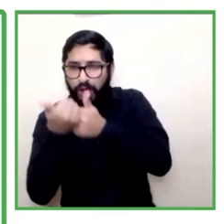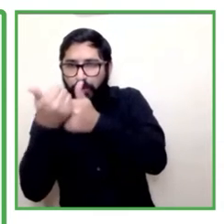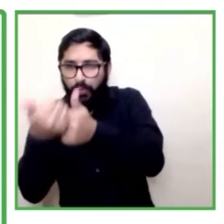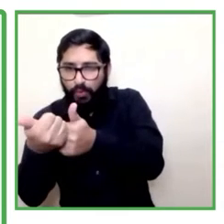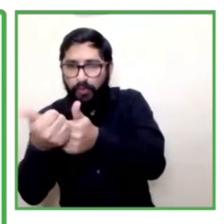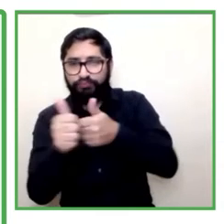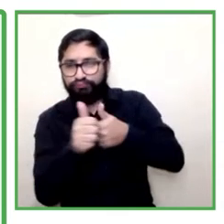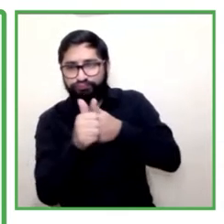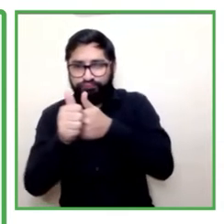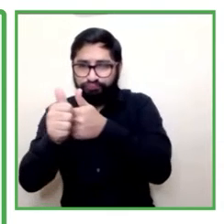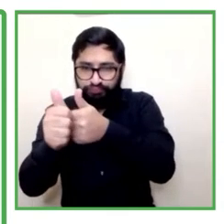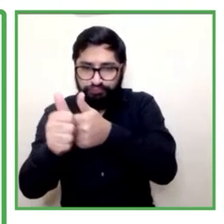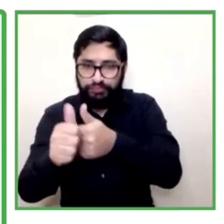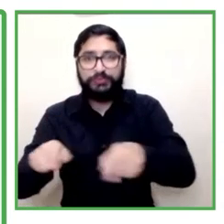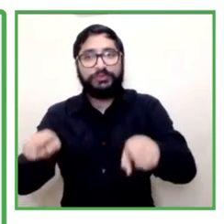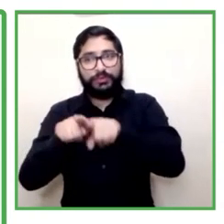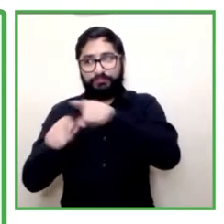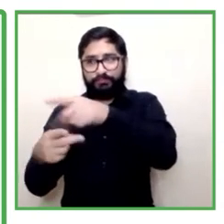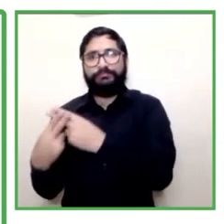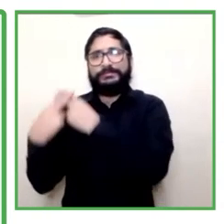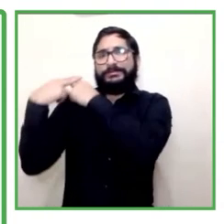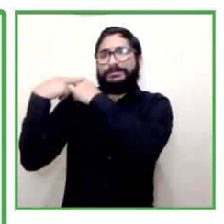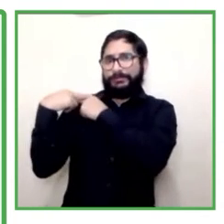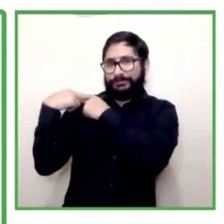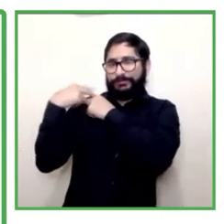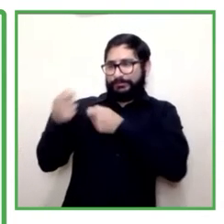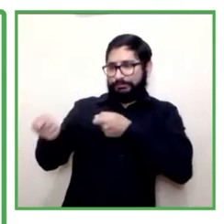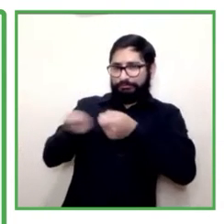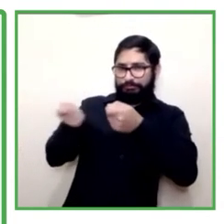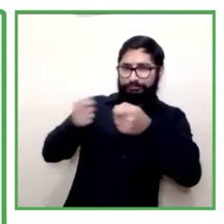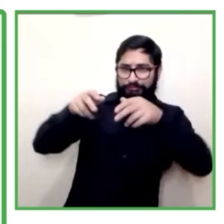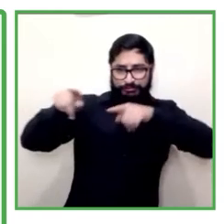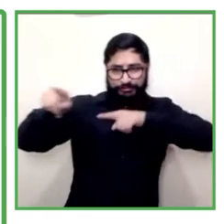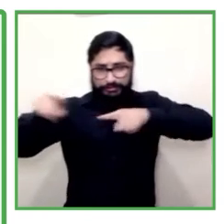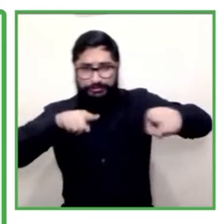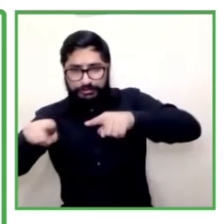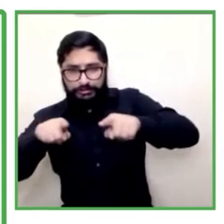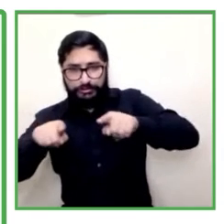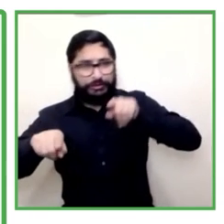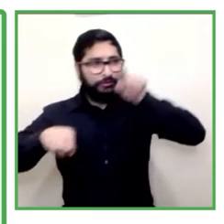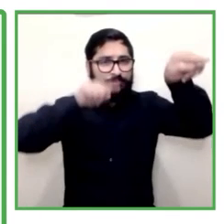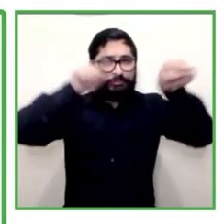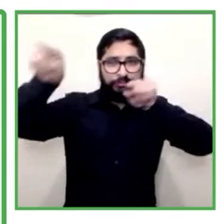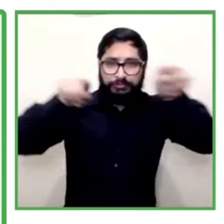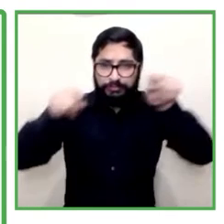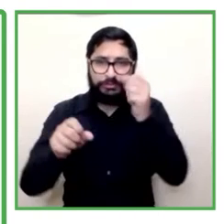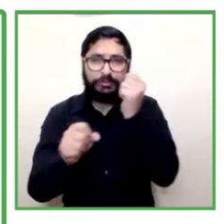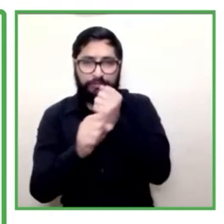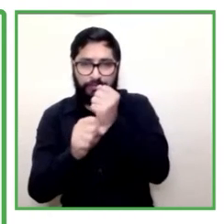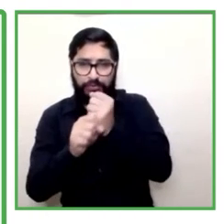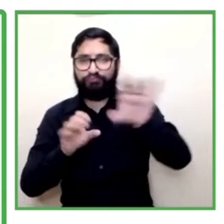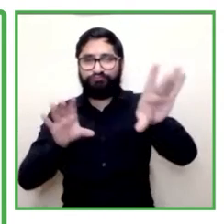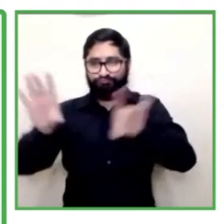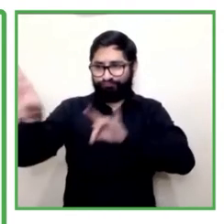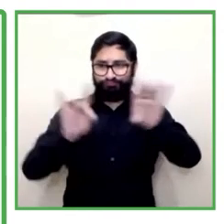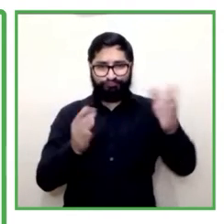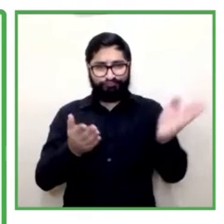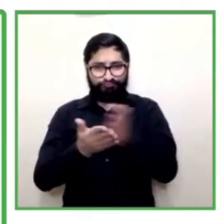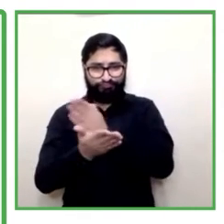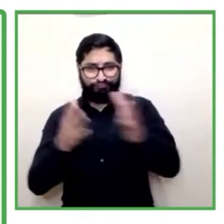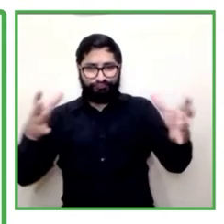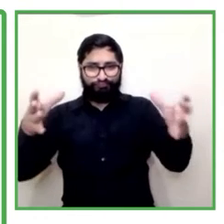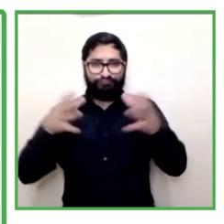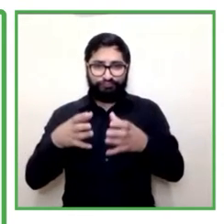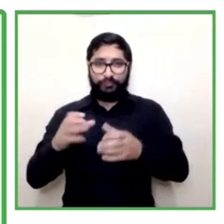la población frente a la participación y a la inclusión en nuestra oferta integral de servicios. Uno de ellos es el acompañamiento en la